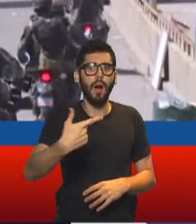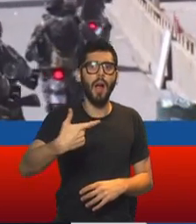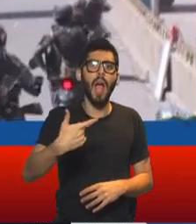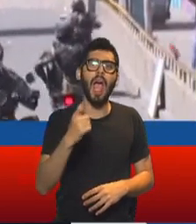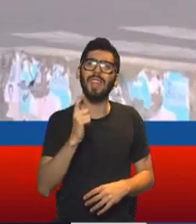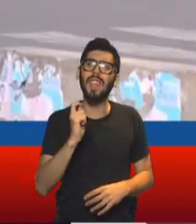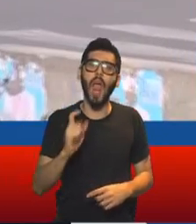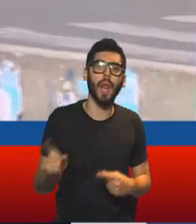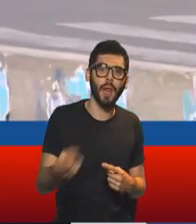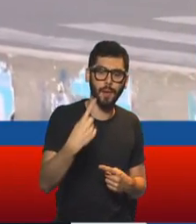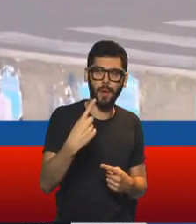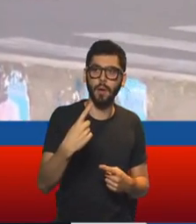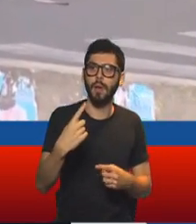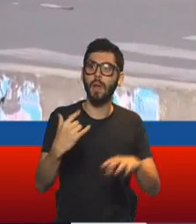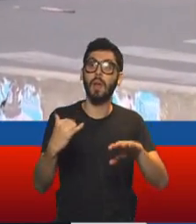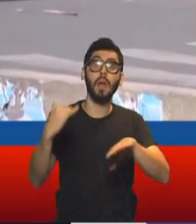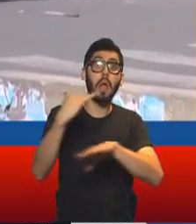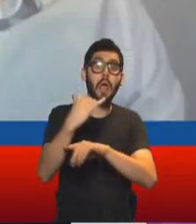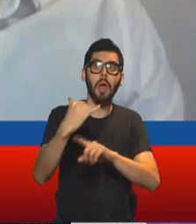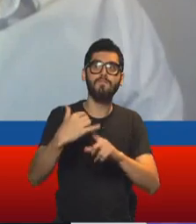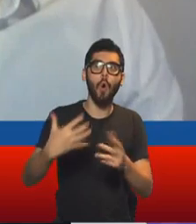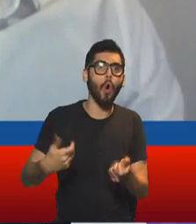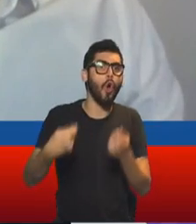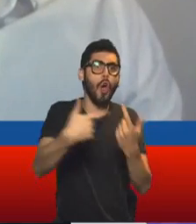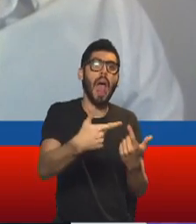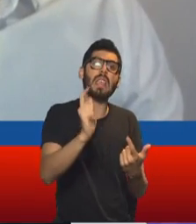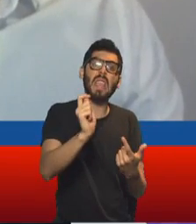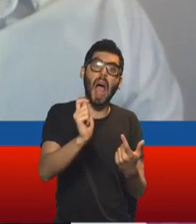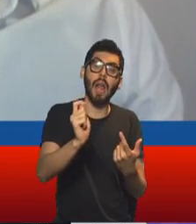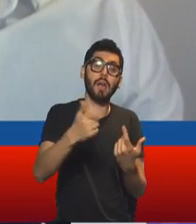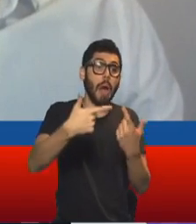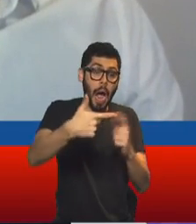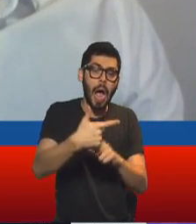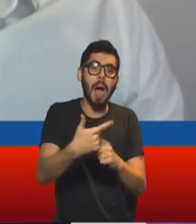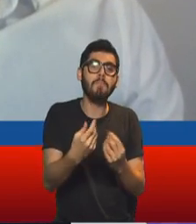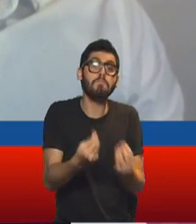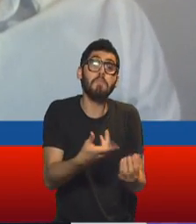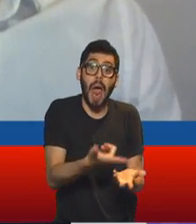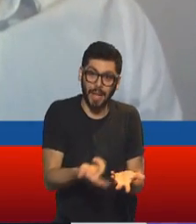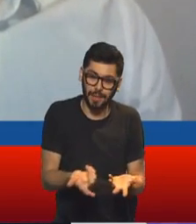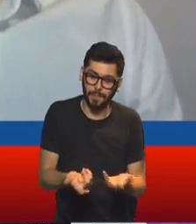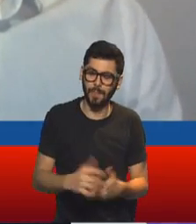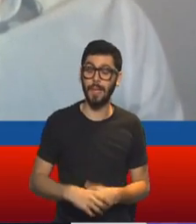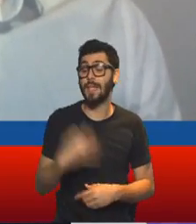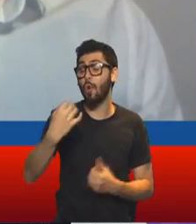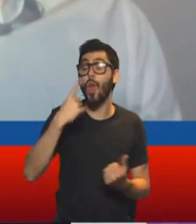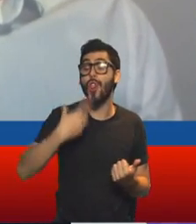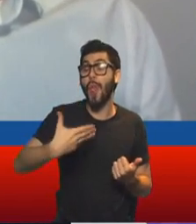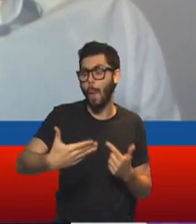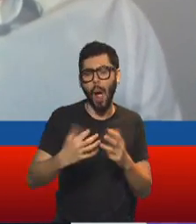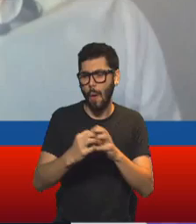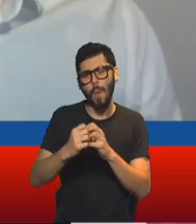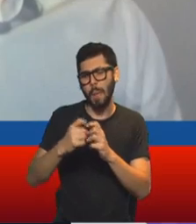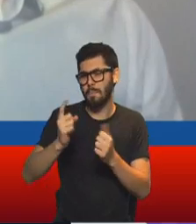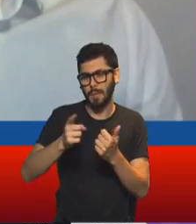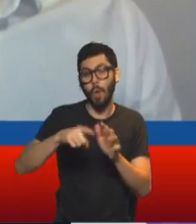quién lo llevó, cómo llegó y para qué se utilizó. Seguramente en los próximos días vas a continuar hablando de esto, Nico, vas a continuar analizando o